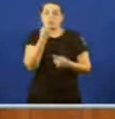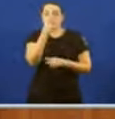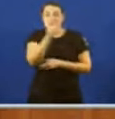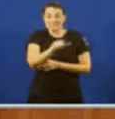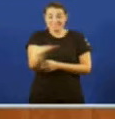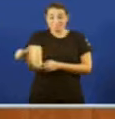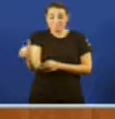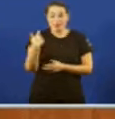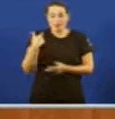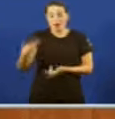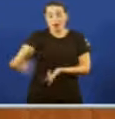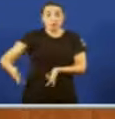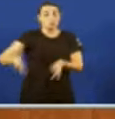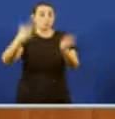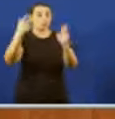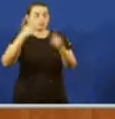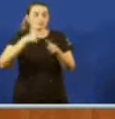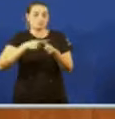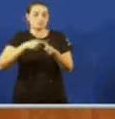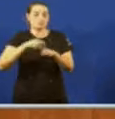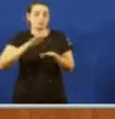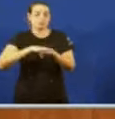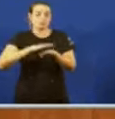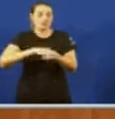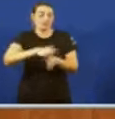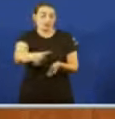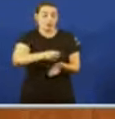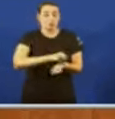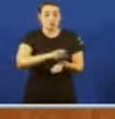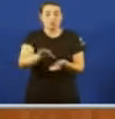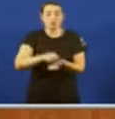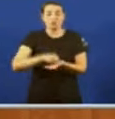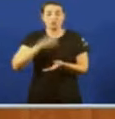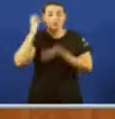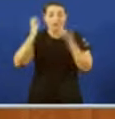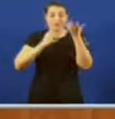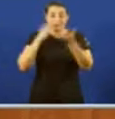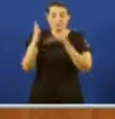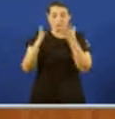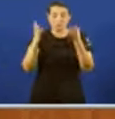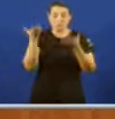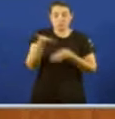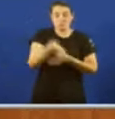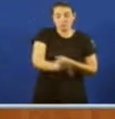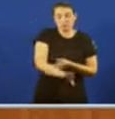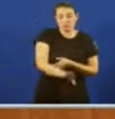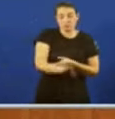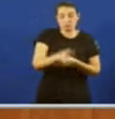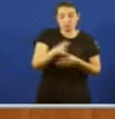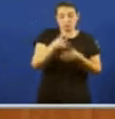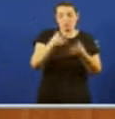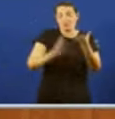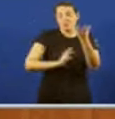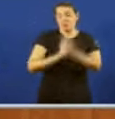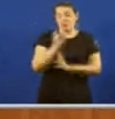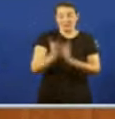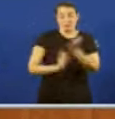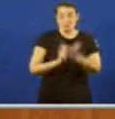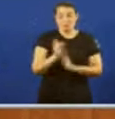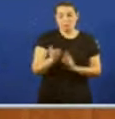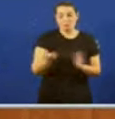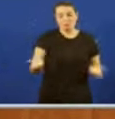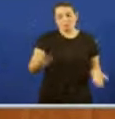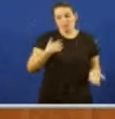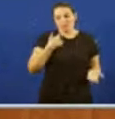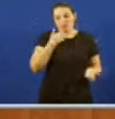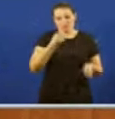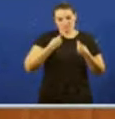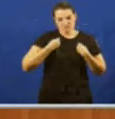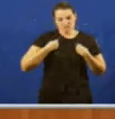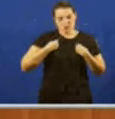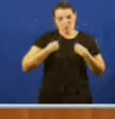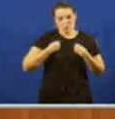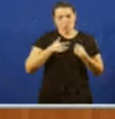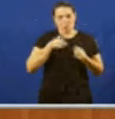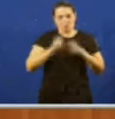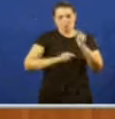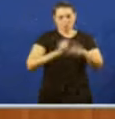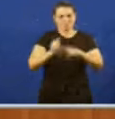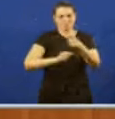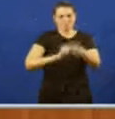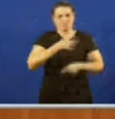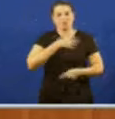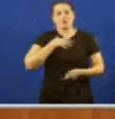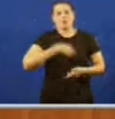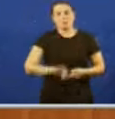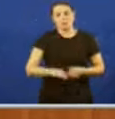autorizar A retirada De animais calcinados Con retraso Que isto supuxo E con riscos De saúde pública Que isto entrañou Non se está